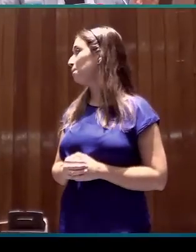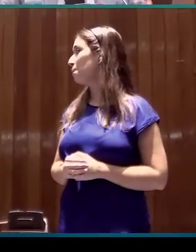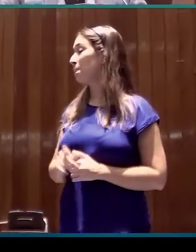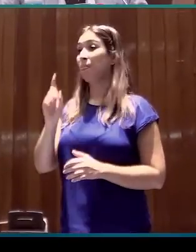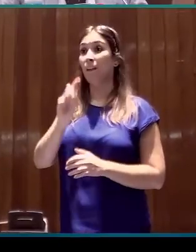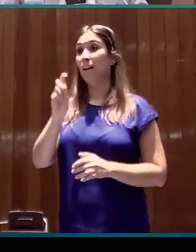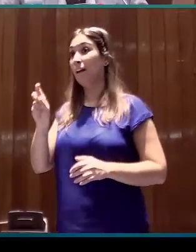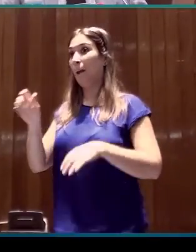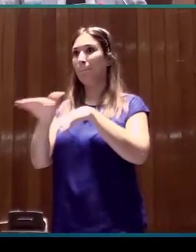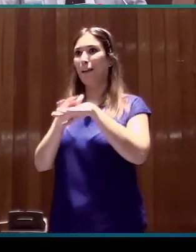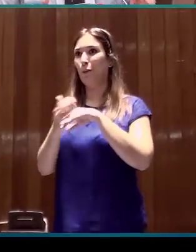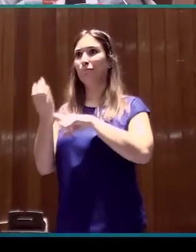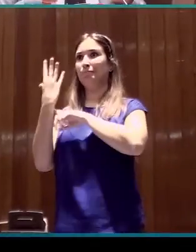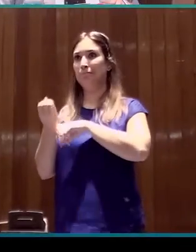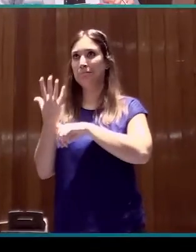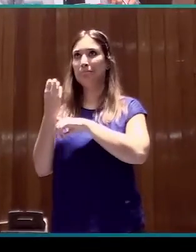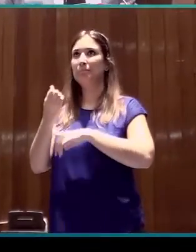no había mostrado la diapositiva.